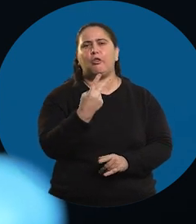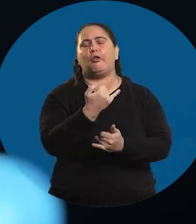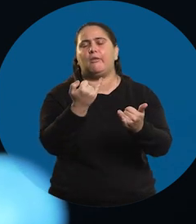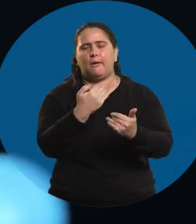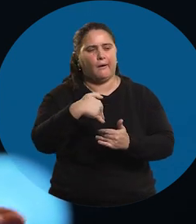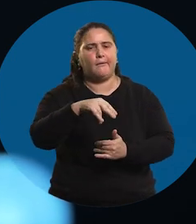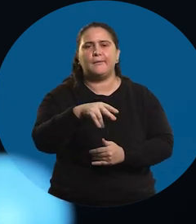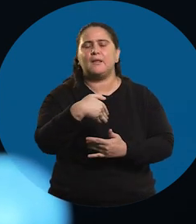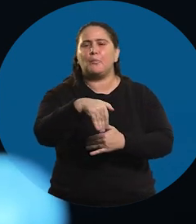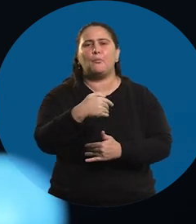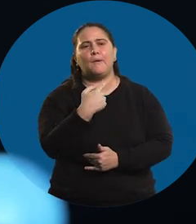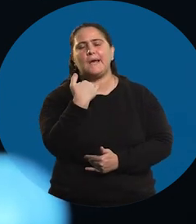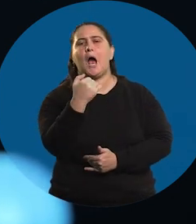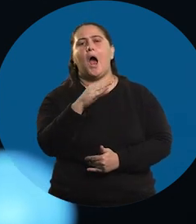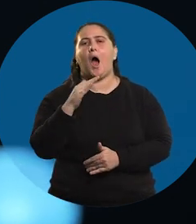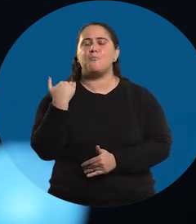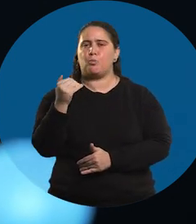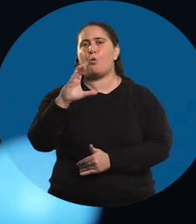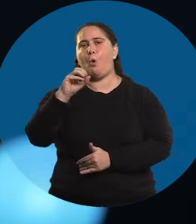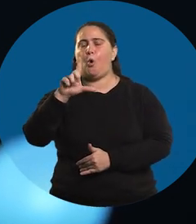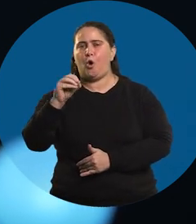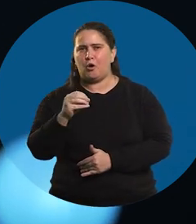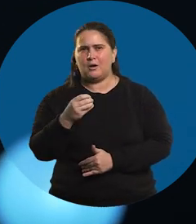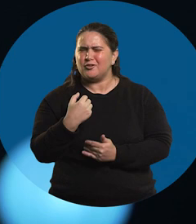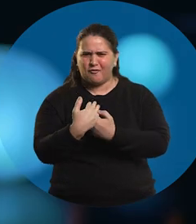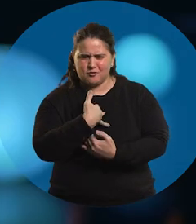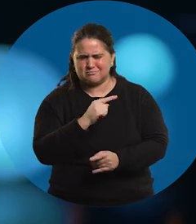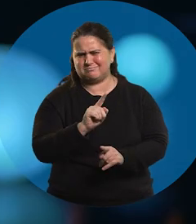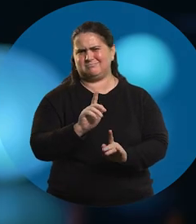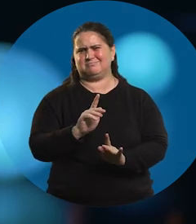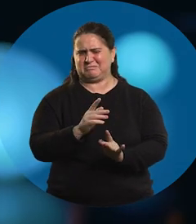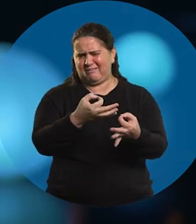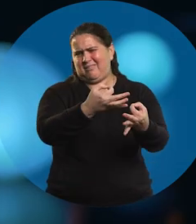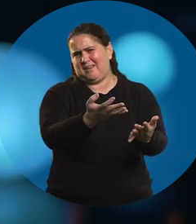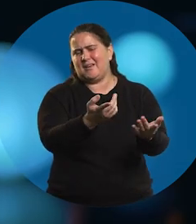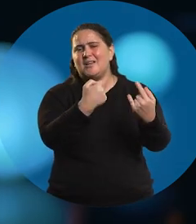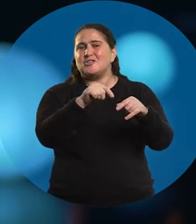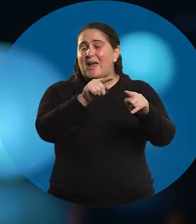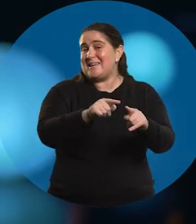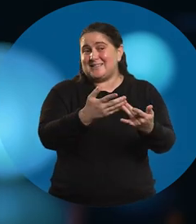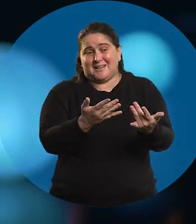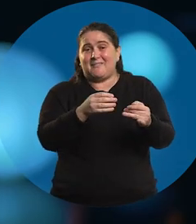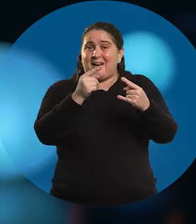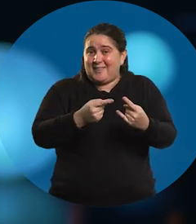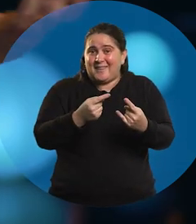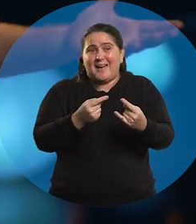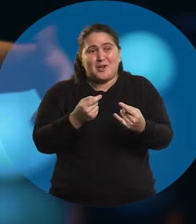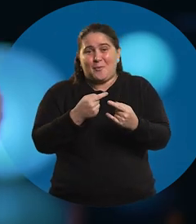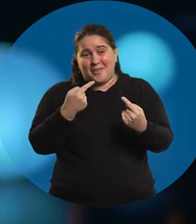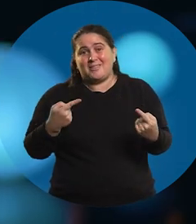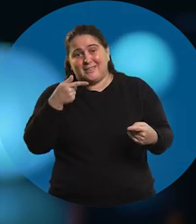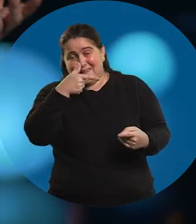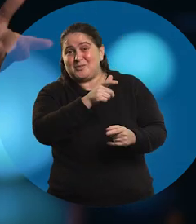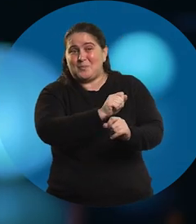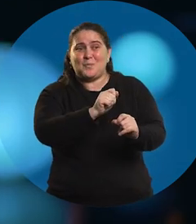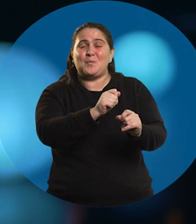colo. Y eso me influye en... No, está bien. Entonces, yo genero algo ya en los chiquilines que otro profe